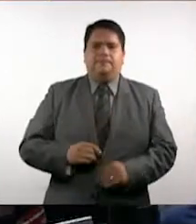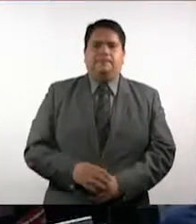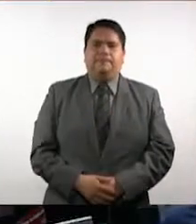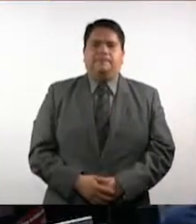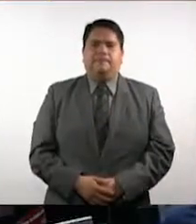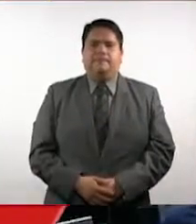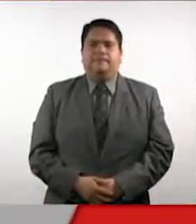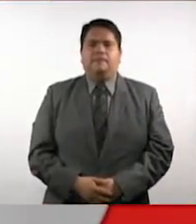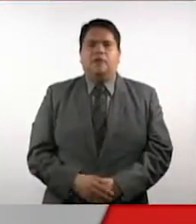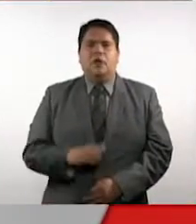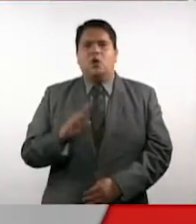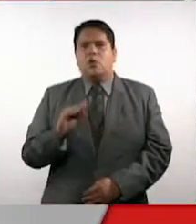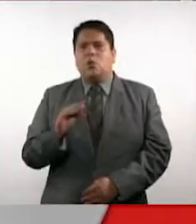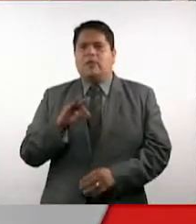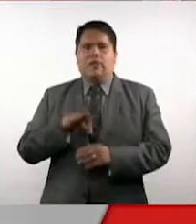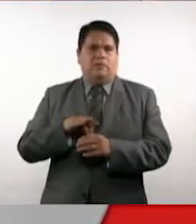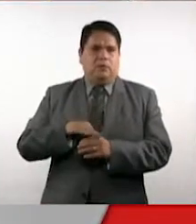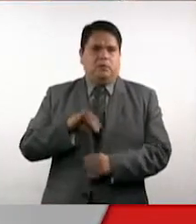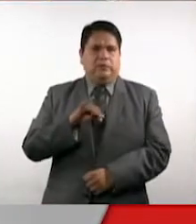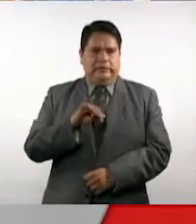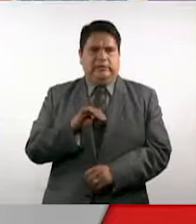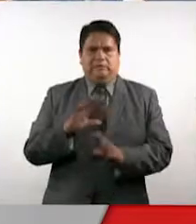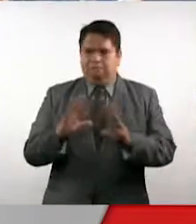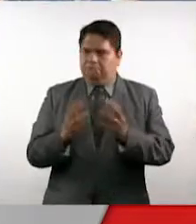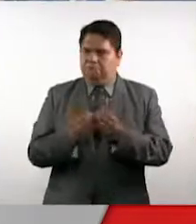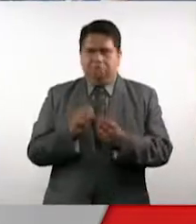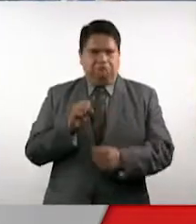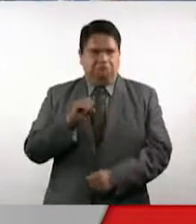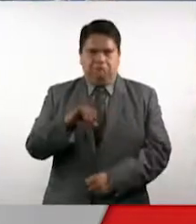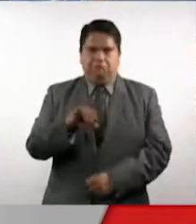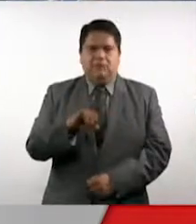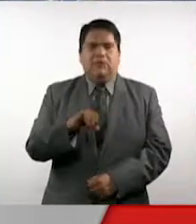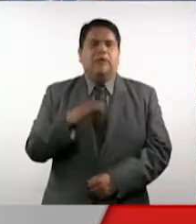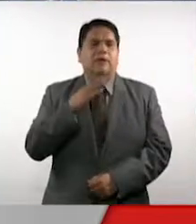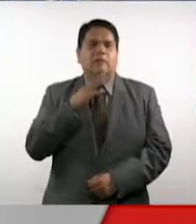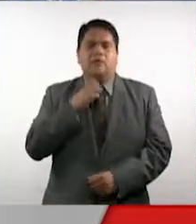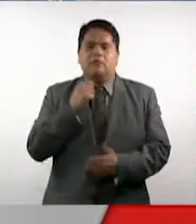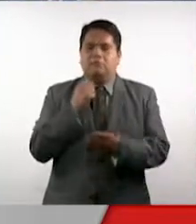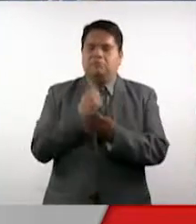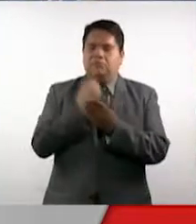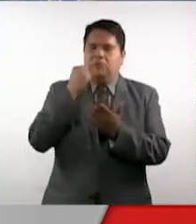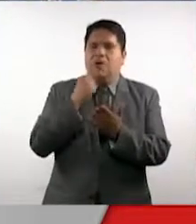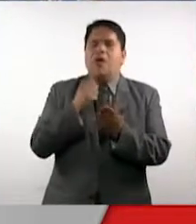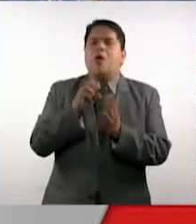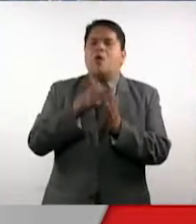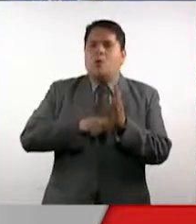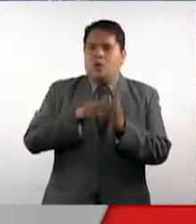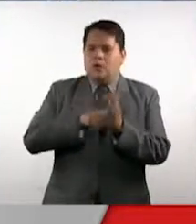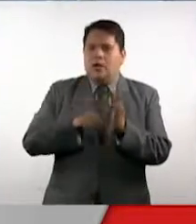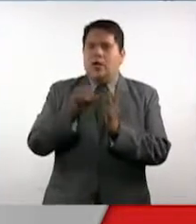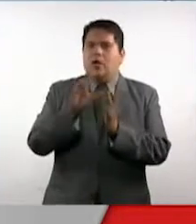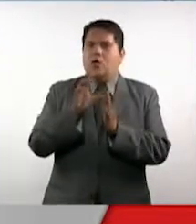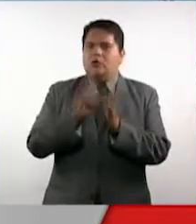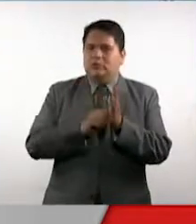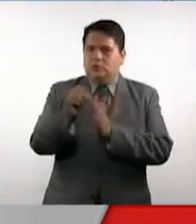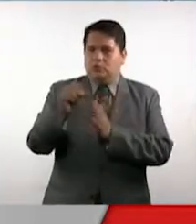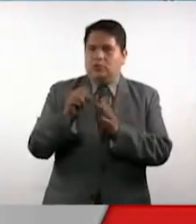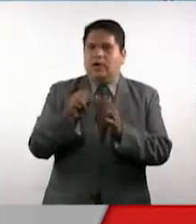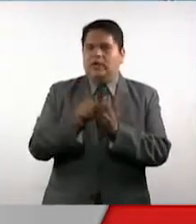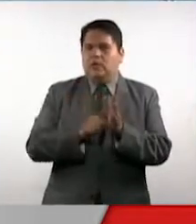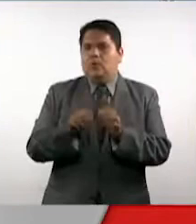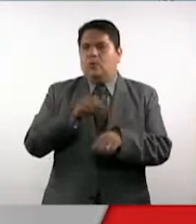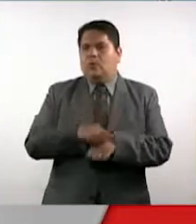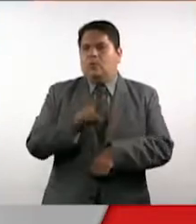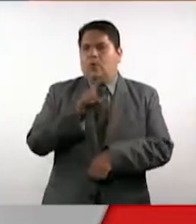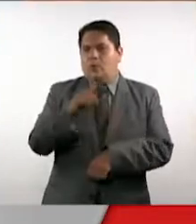Con 90 votos a favor de emitidos de manera unánime, el Pleno del Senado aprobó reformas para incorporar en la Constitución el principio